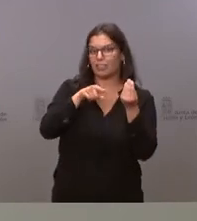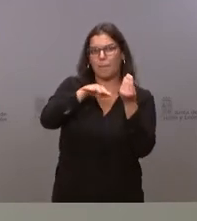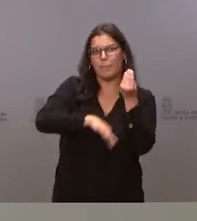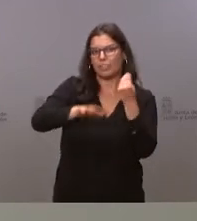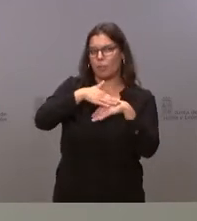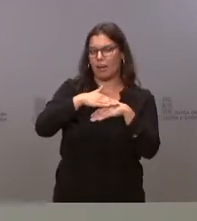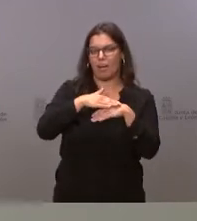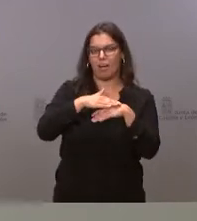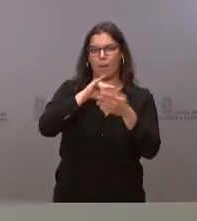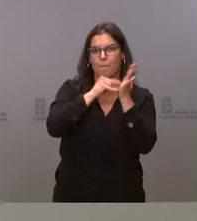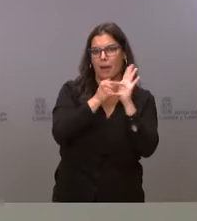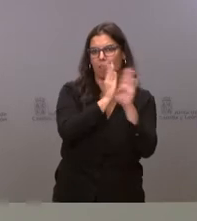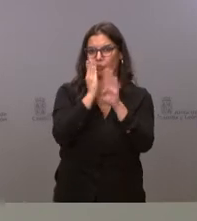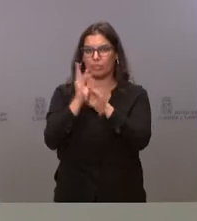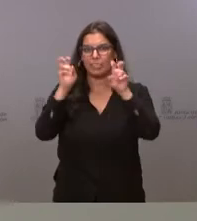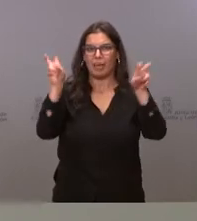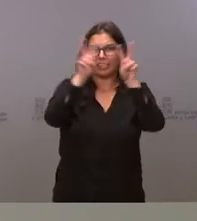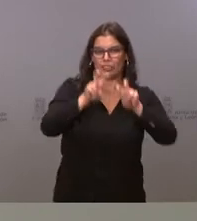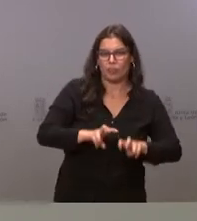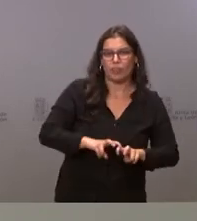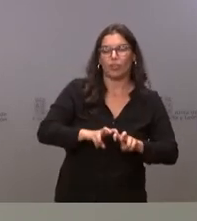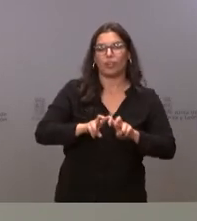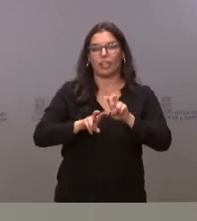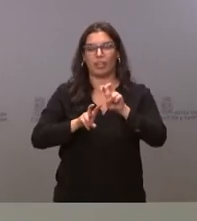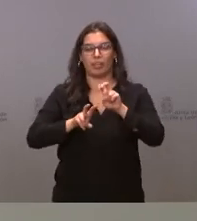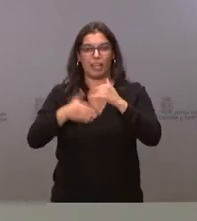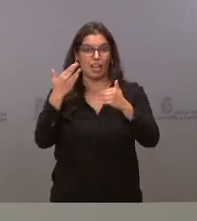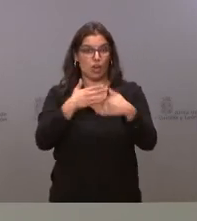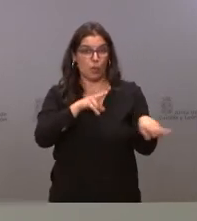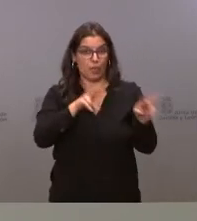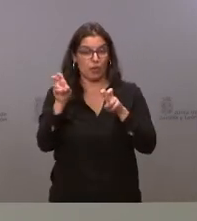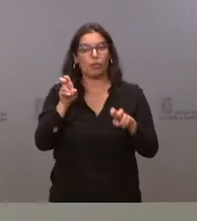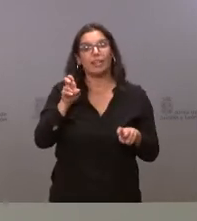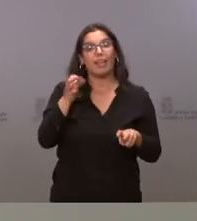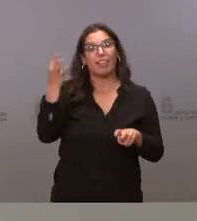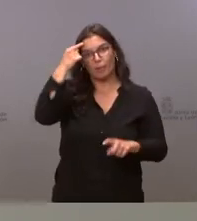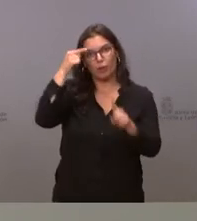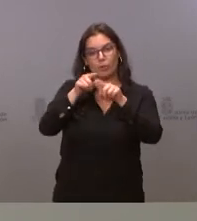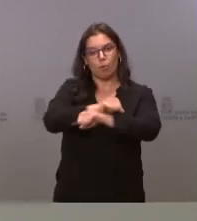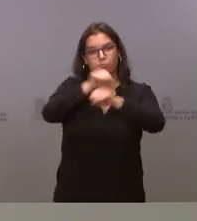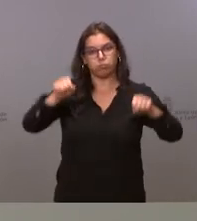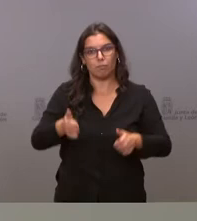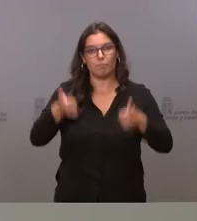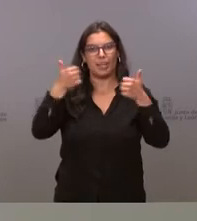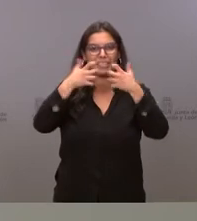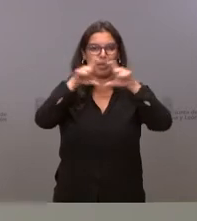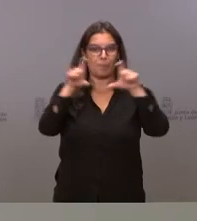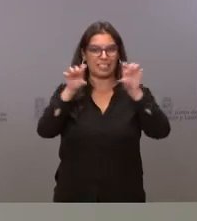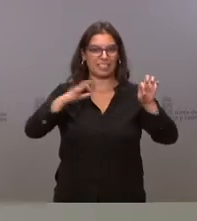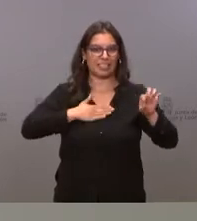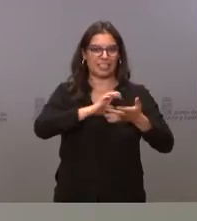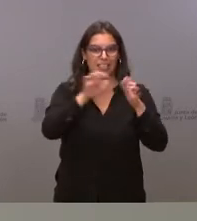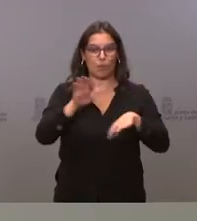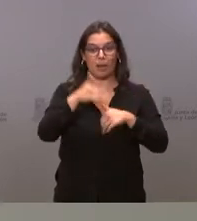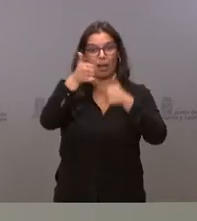de investigación y de innovación y que tiene como objetivo fortalecer la competitividad de Castilla y León, que nuestra economía